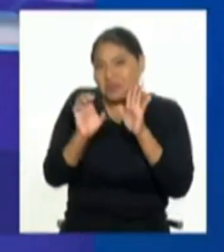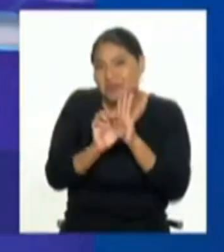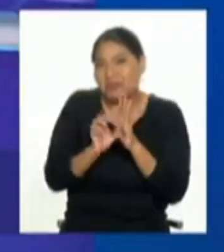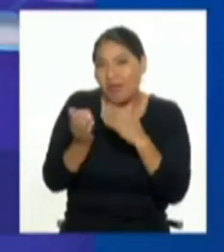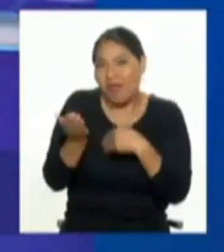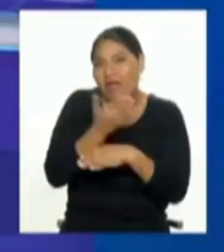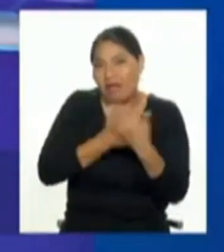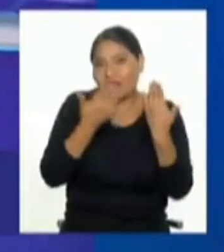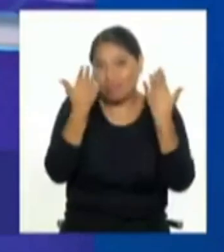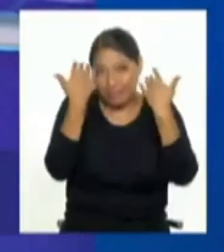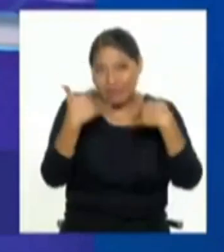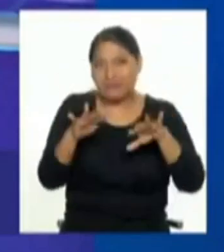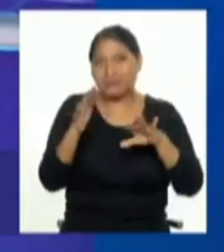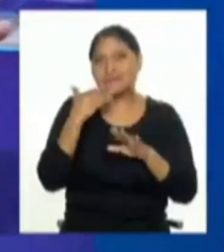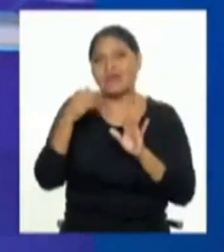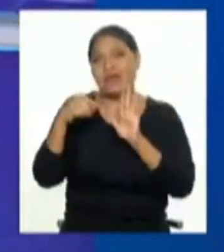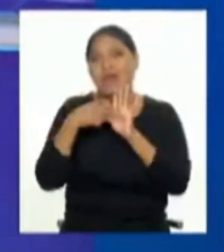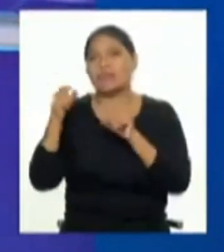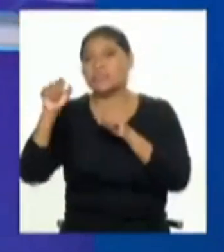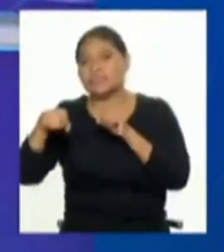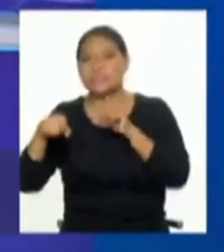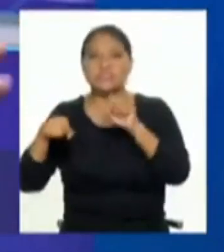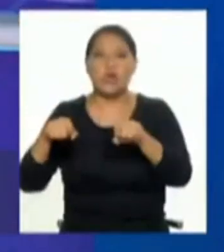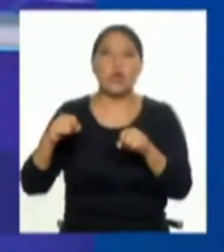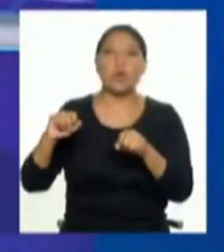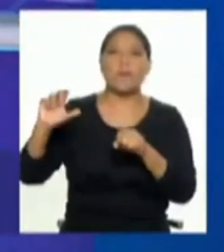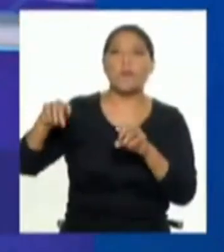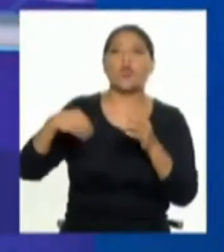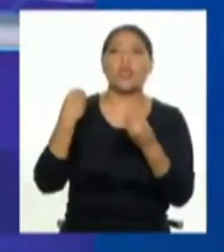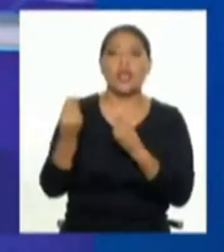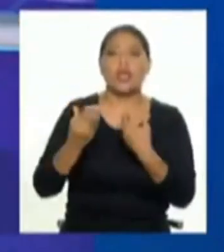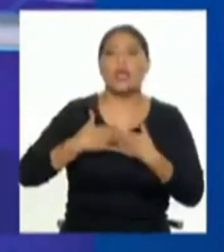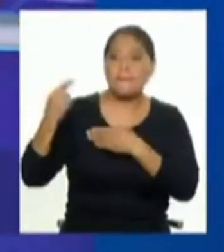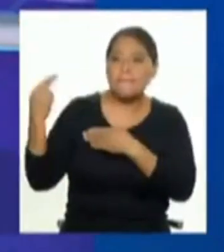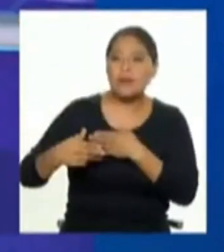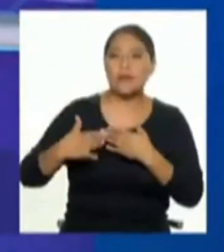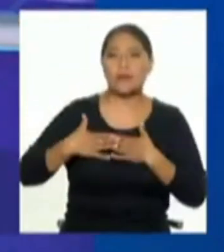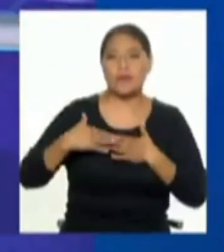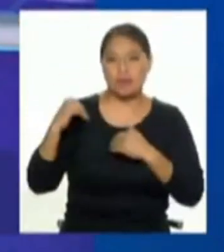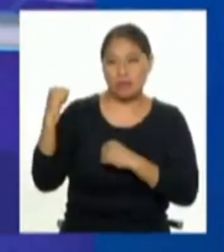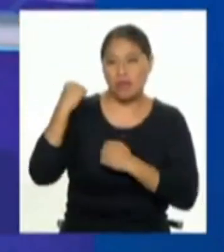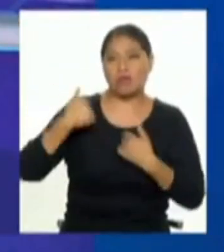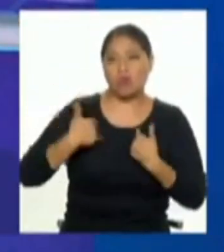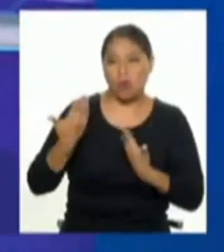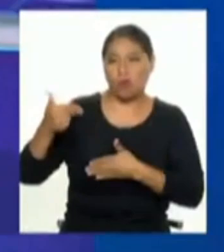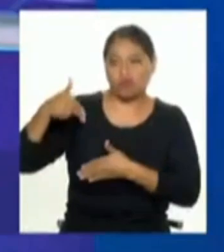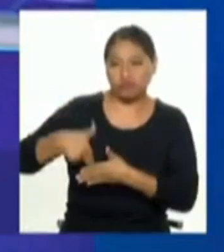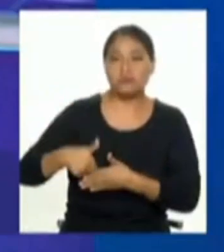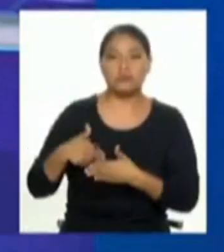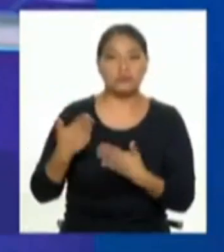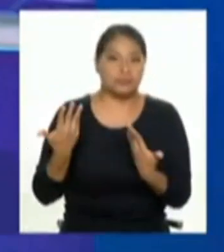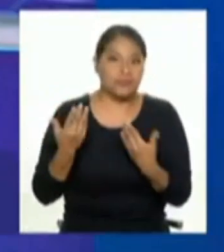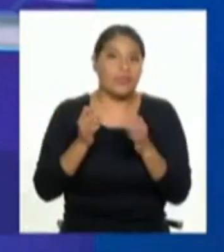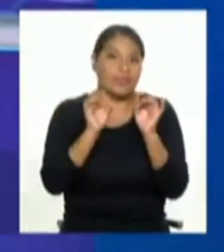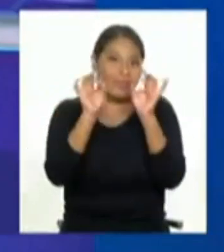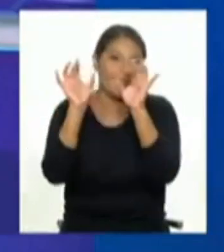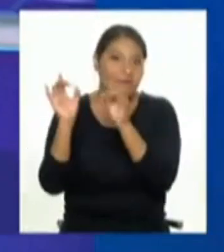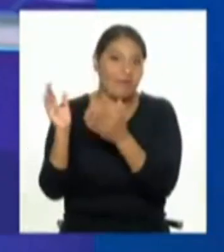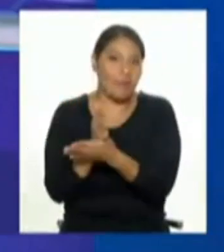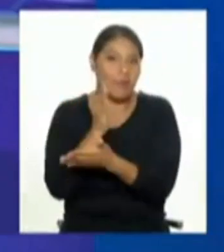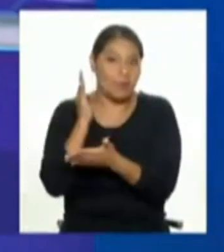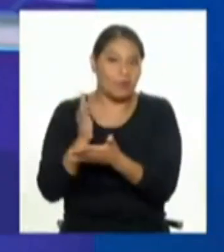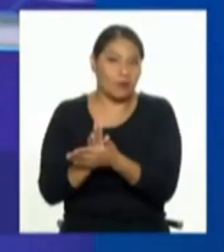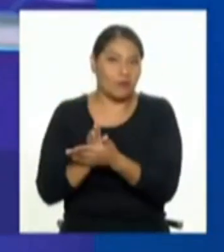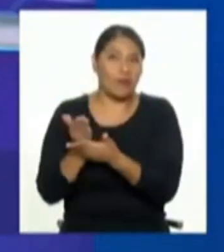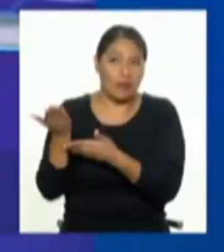ya ha habido una discusión de eso, que esto ha salido, las juntas de empresas de seguridad, quejarse de por qué, los derechos de eso. O sea, a me parece una locura, en realidad, que